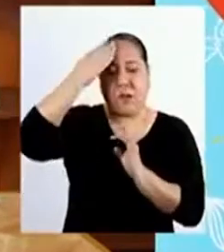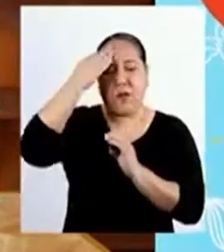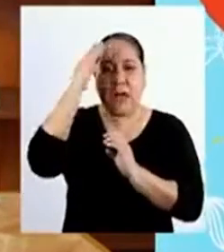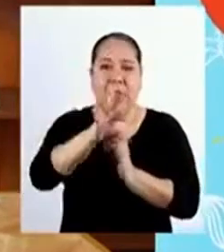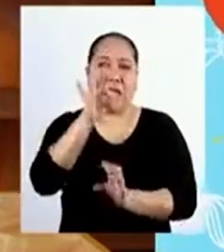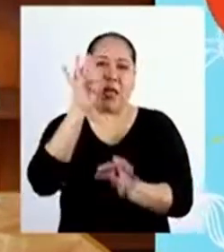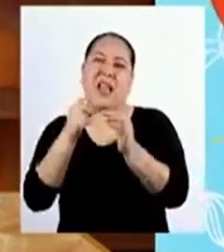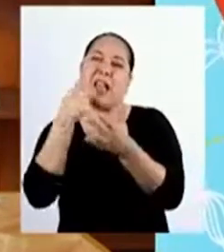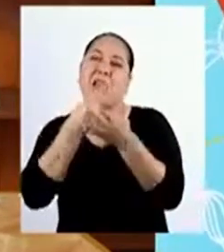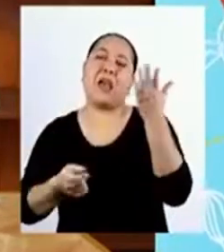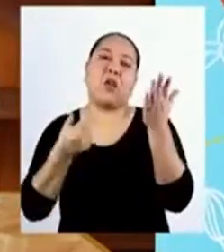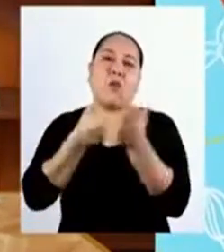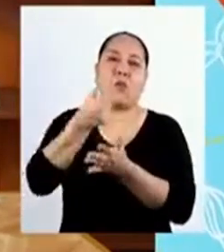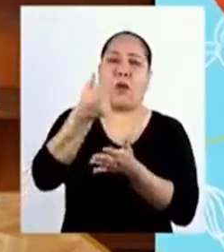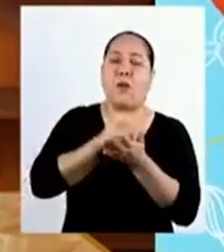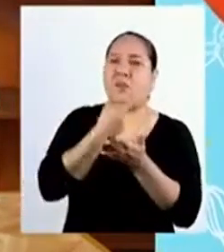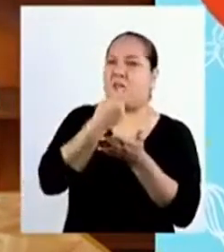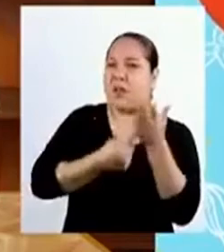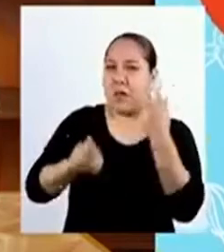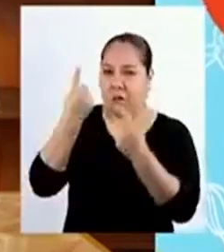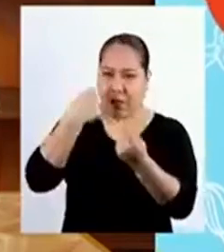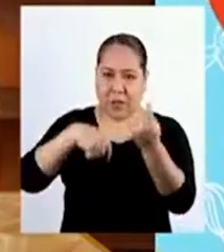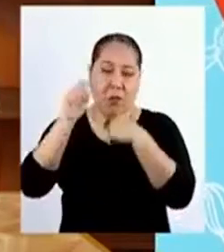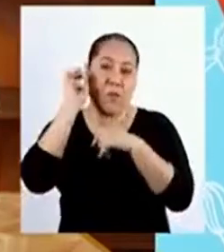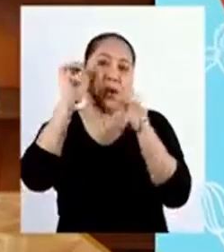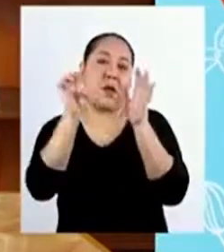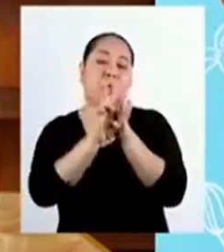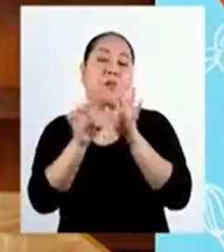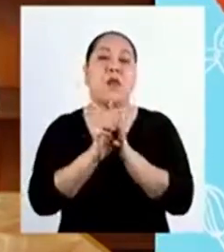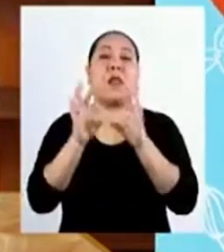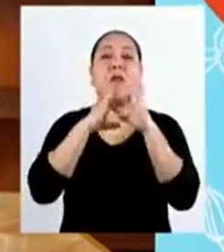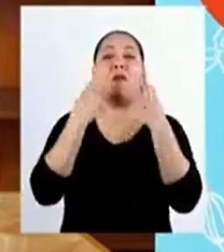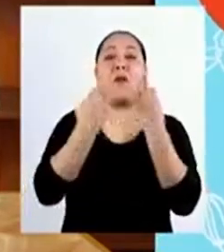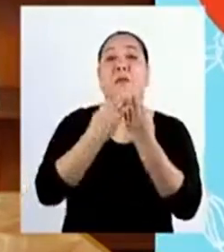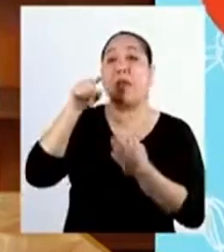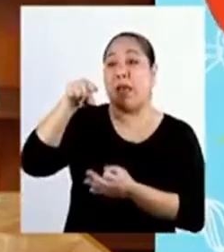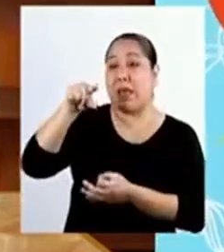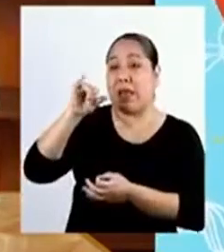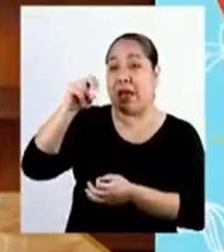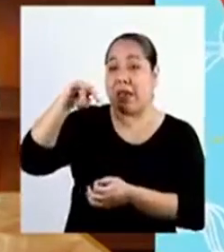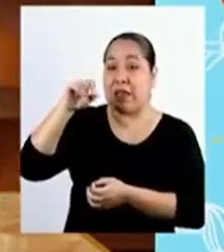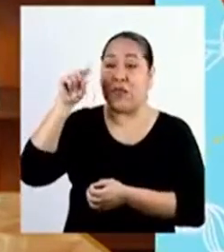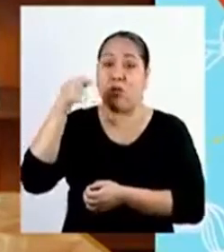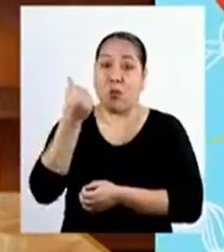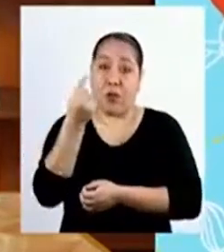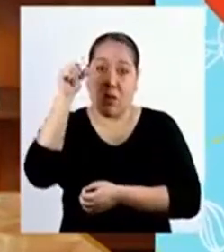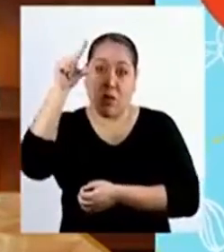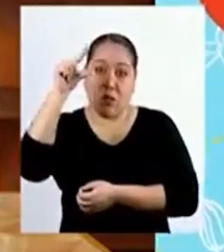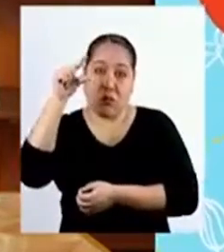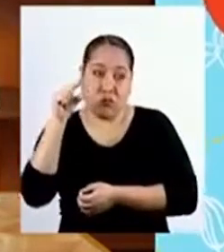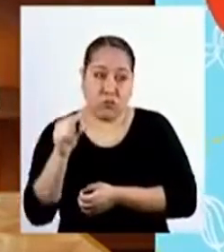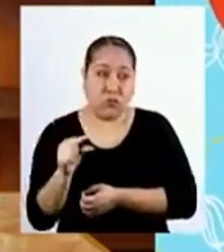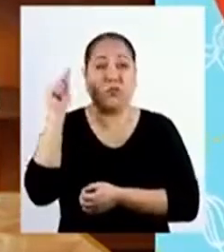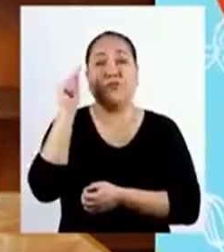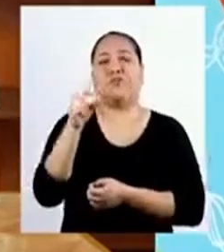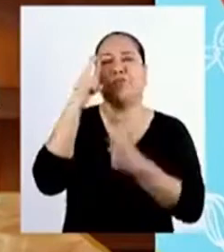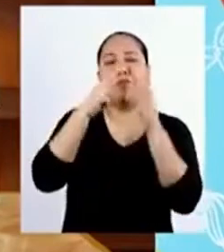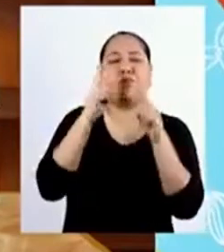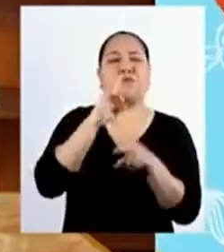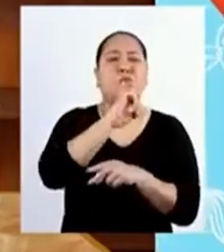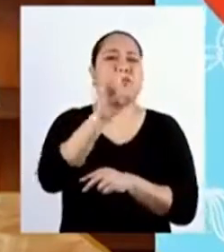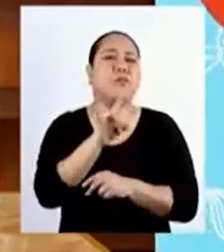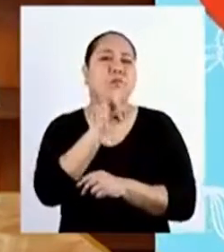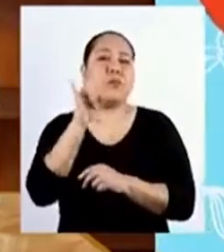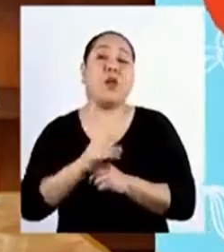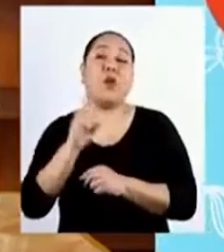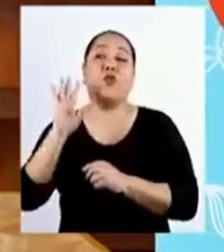compramos o qué vendemos Por ejemplo En el caso de la familia de Yanina Cuando sus ingresos disminuyeron Optaron por